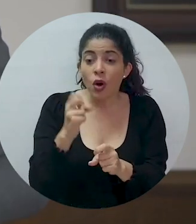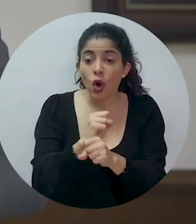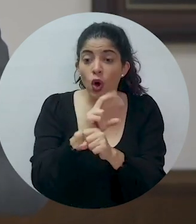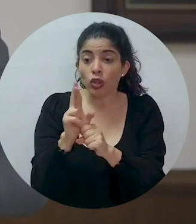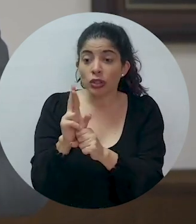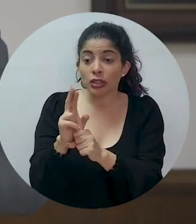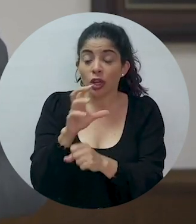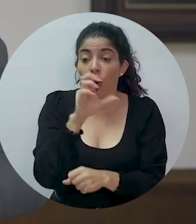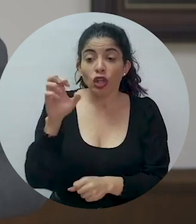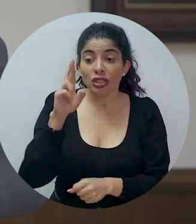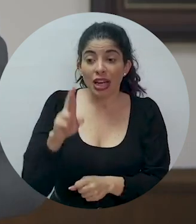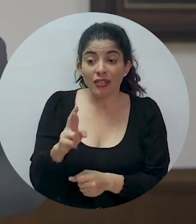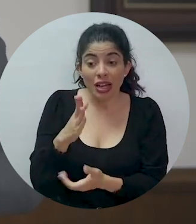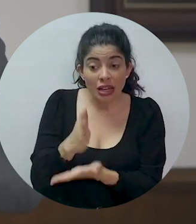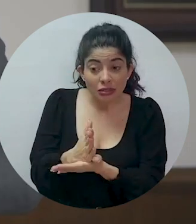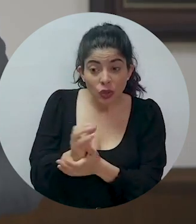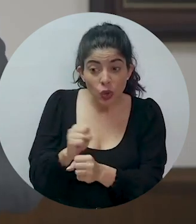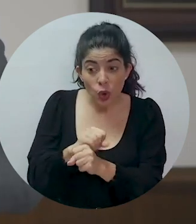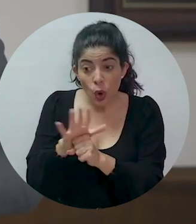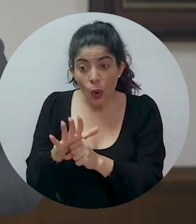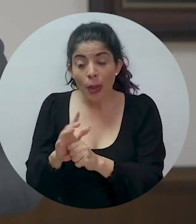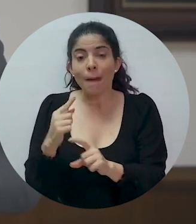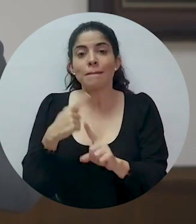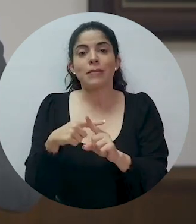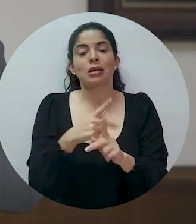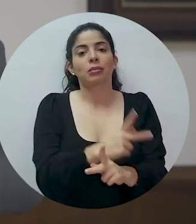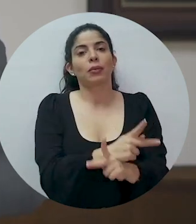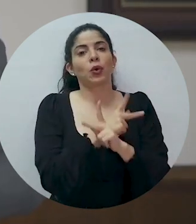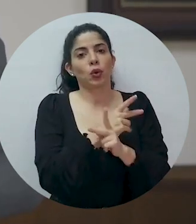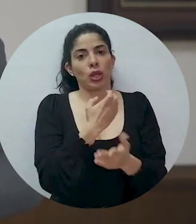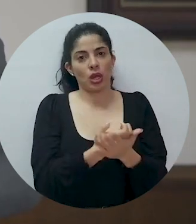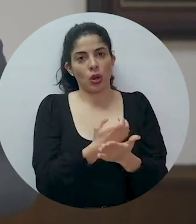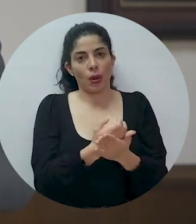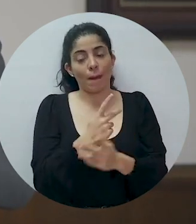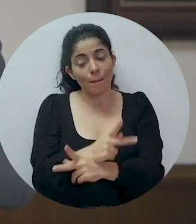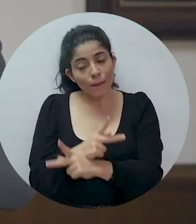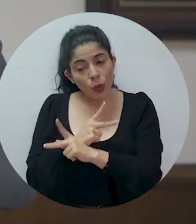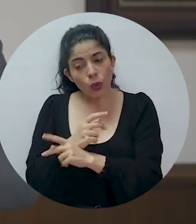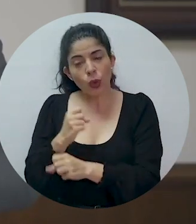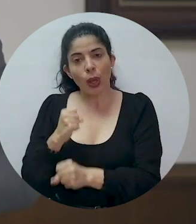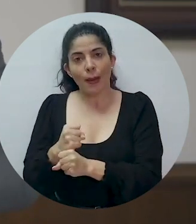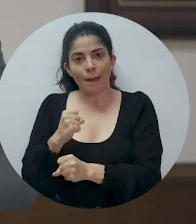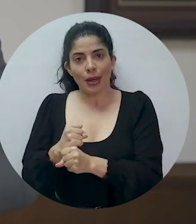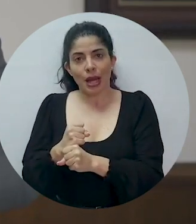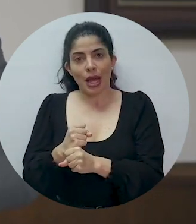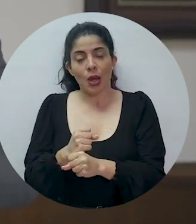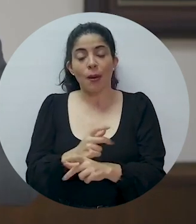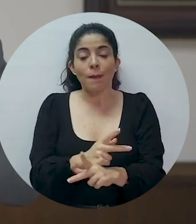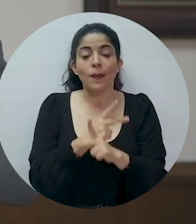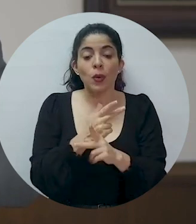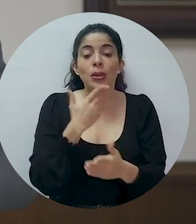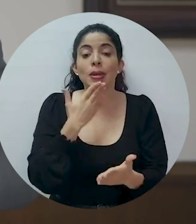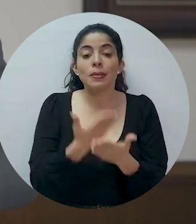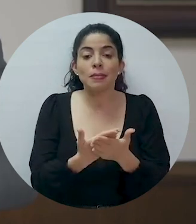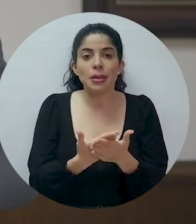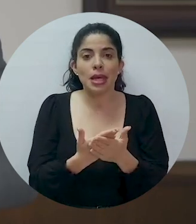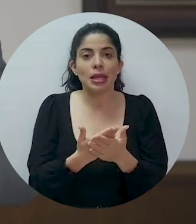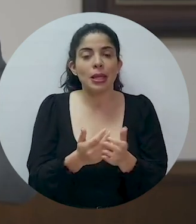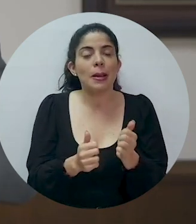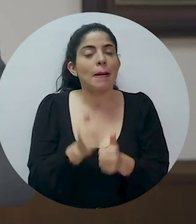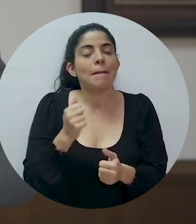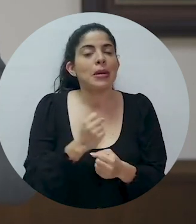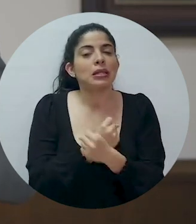librada del COVID-19 y protegida en su economía, en su empleo y en el bienestar